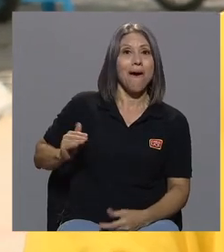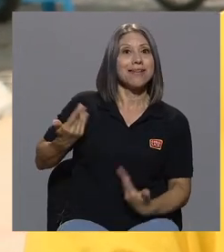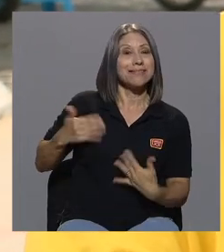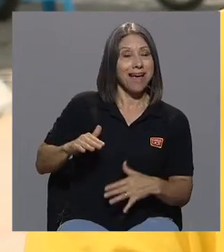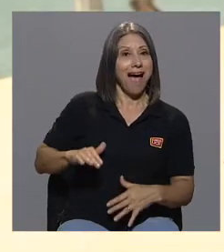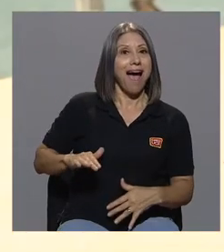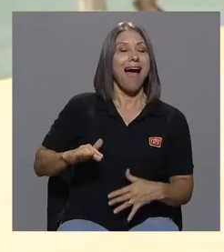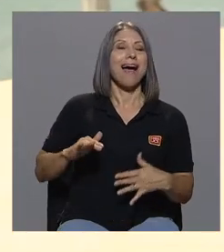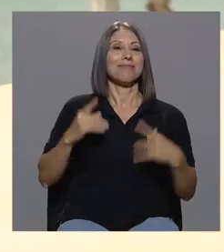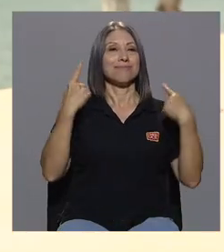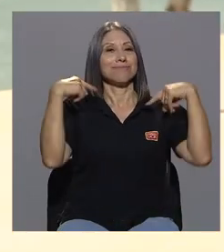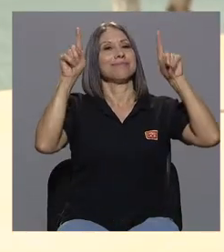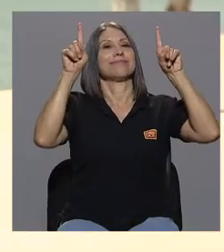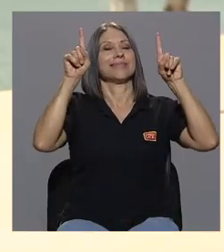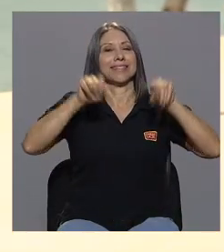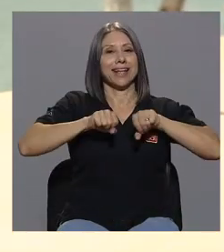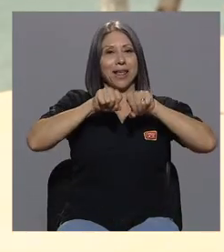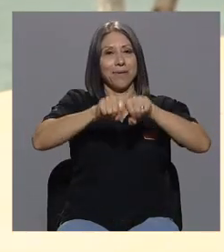así es